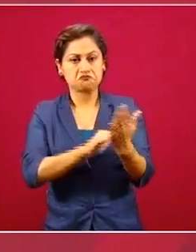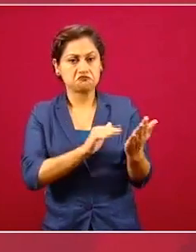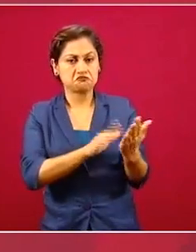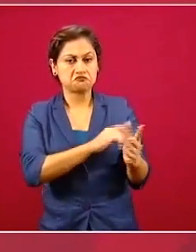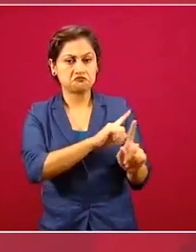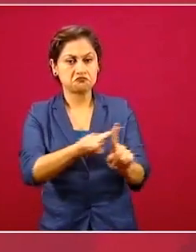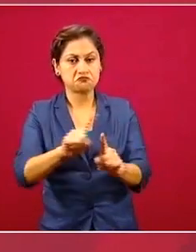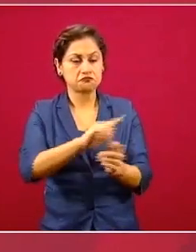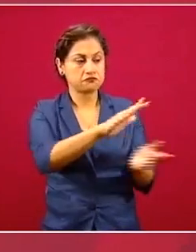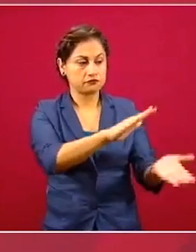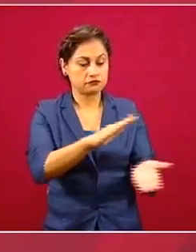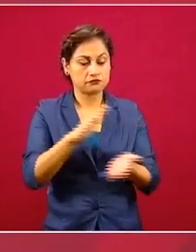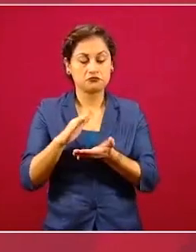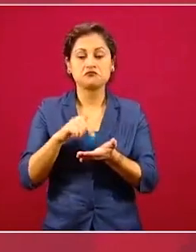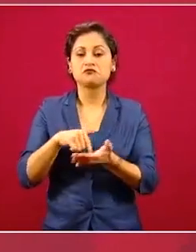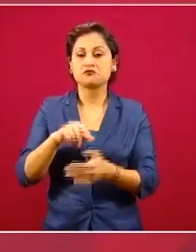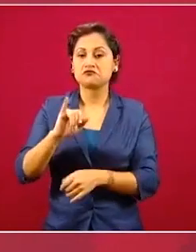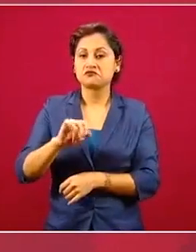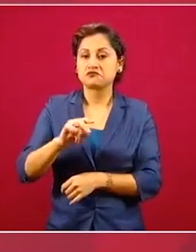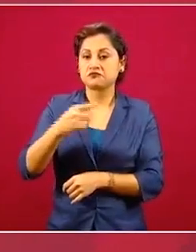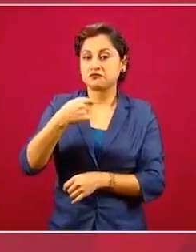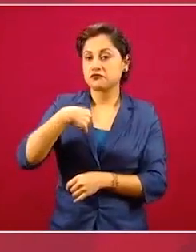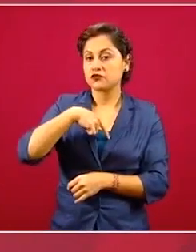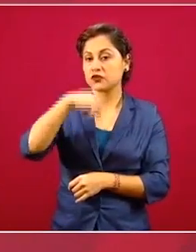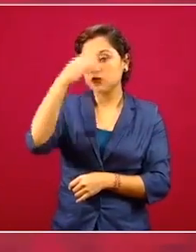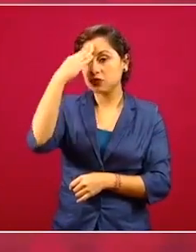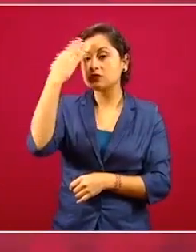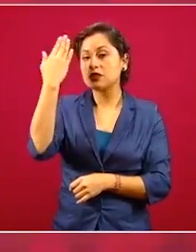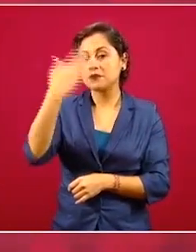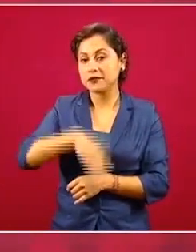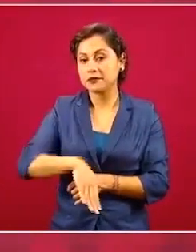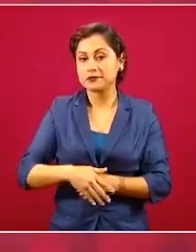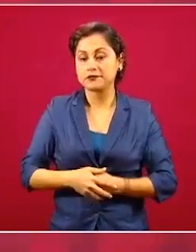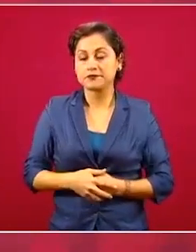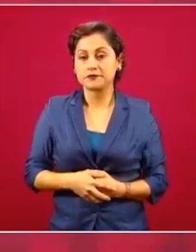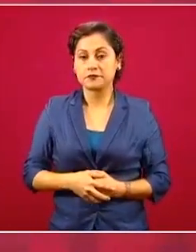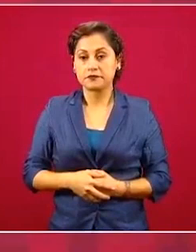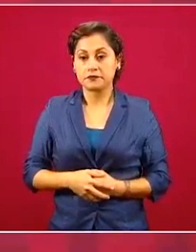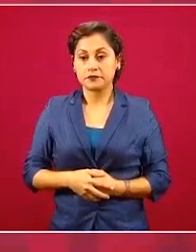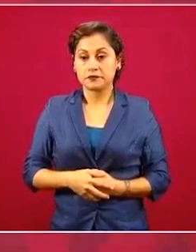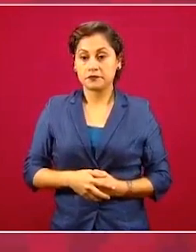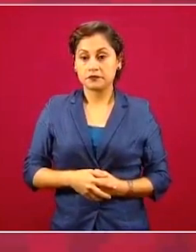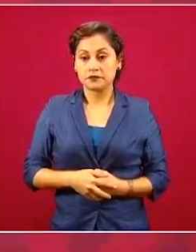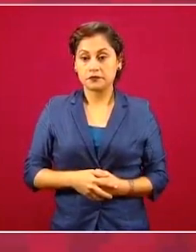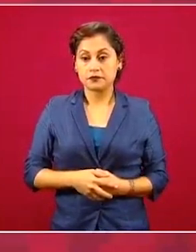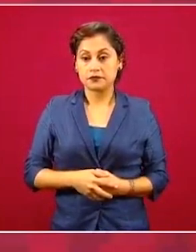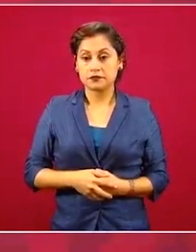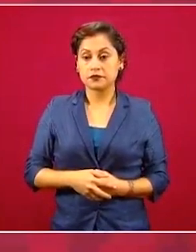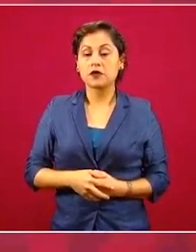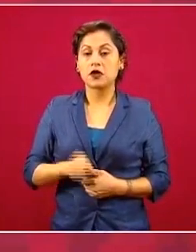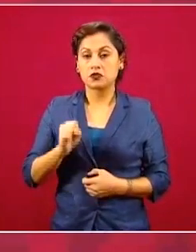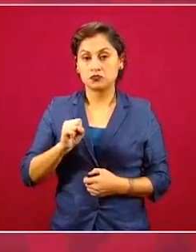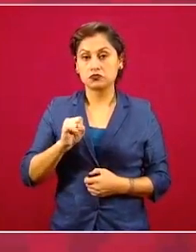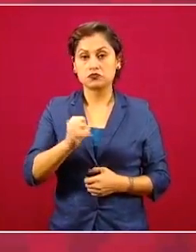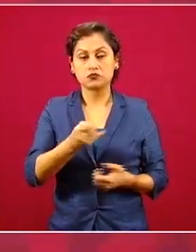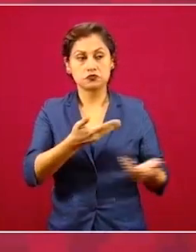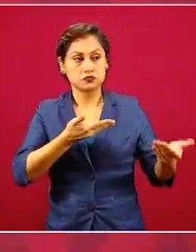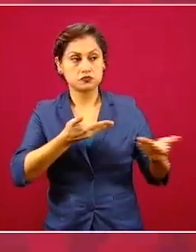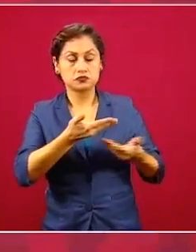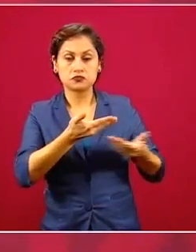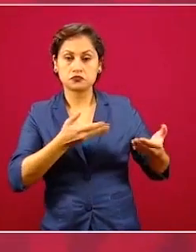sabemos lo que sucedió y cómo se actuó y existe cooperación y va a seguir